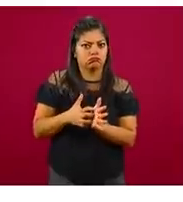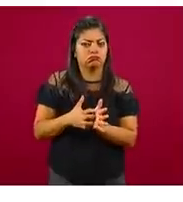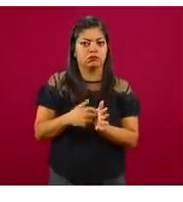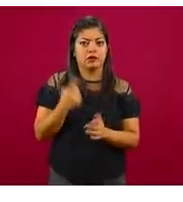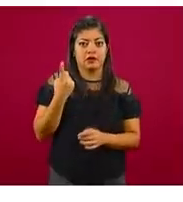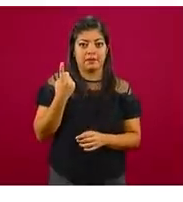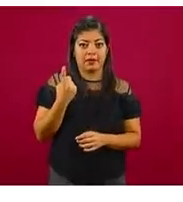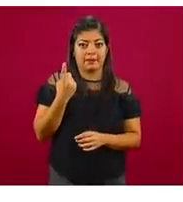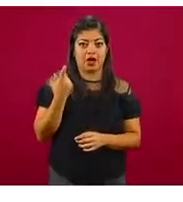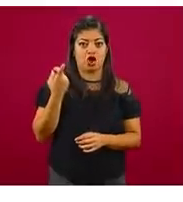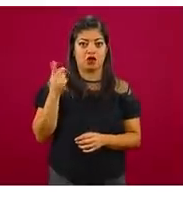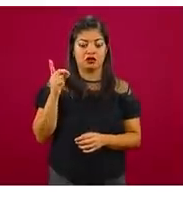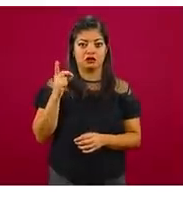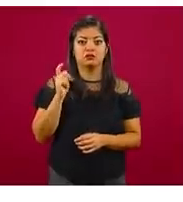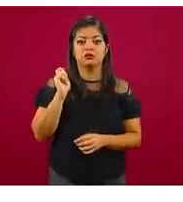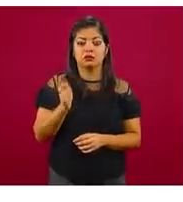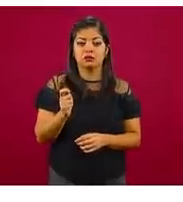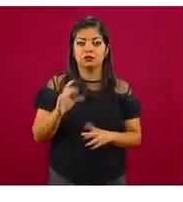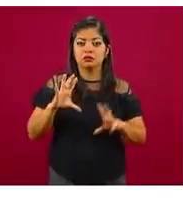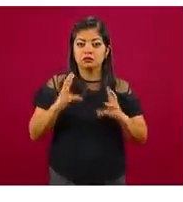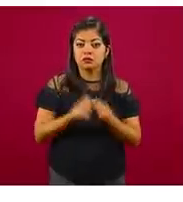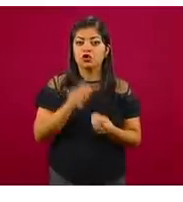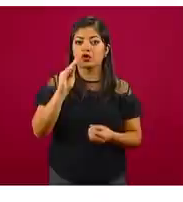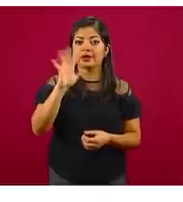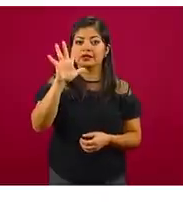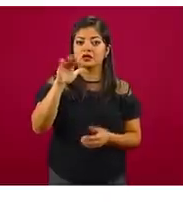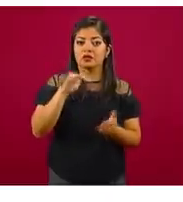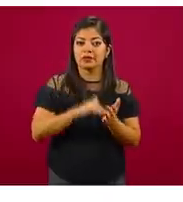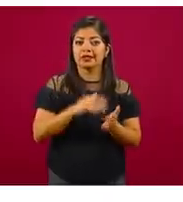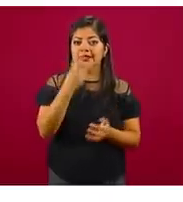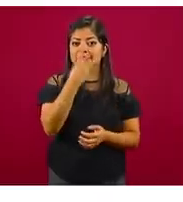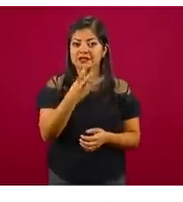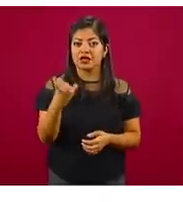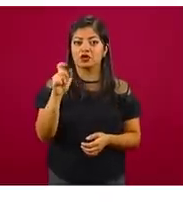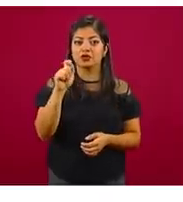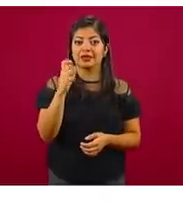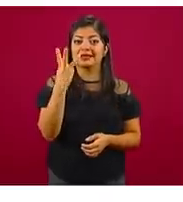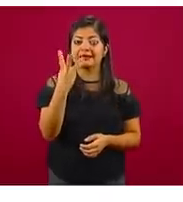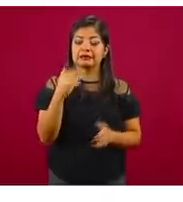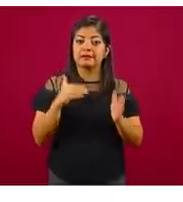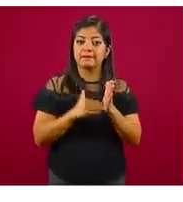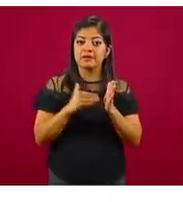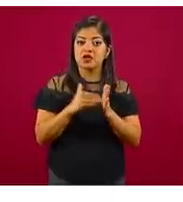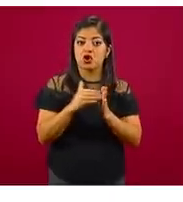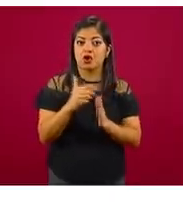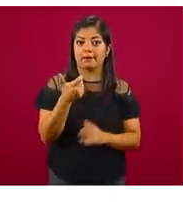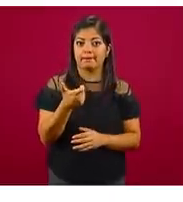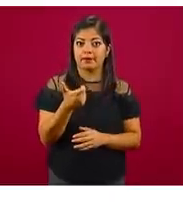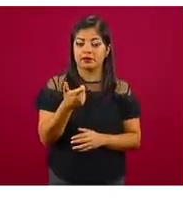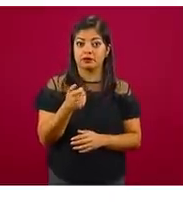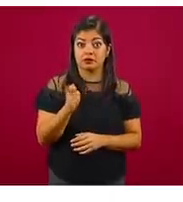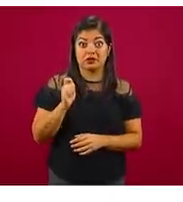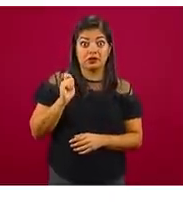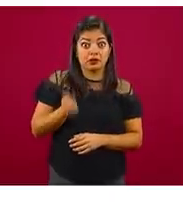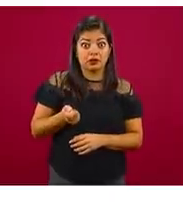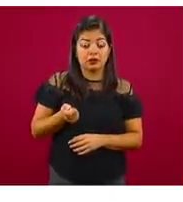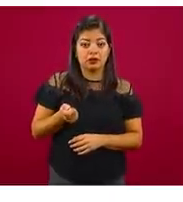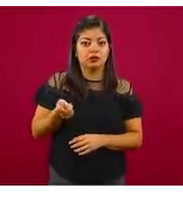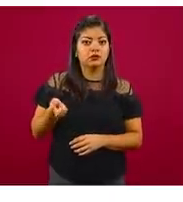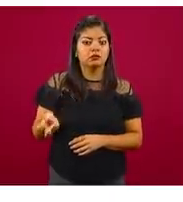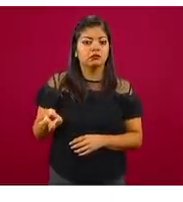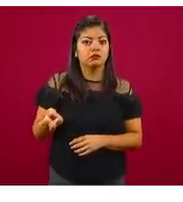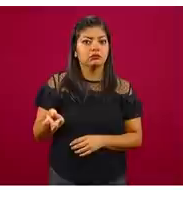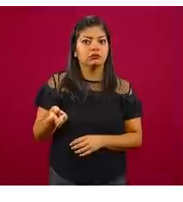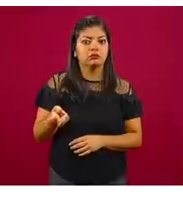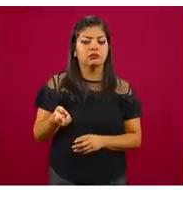diciembre por 95 mil 323 millones de pesos. Eso representa el